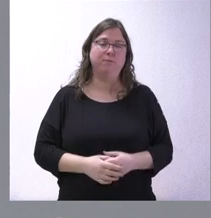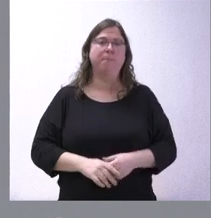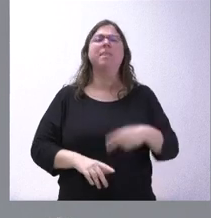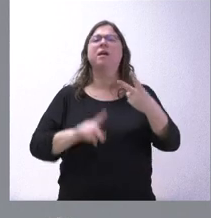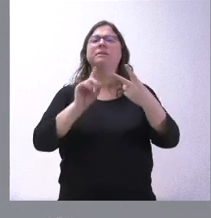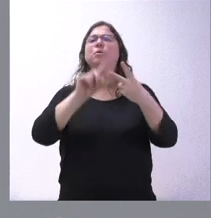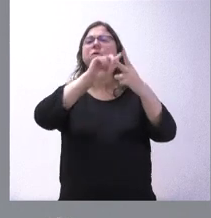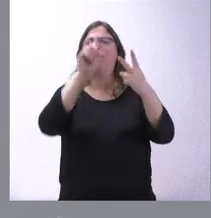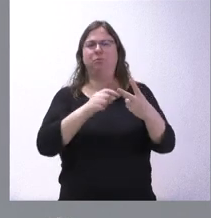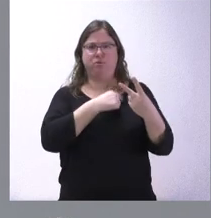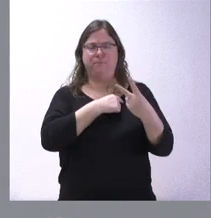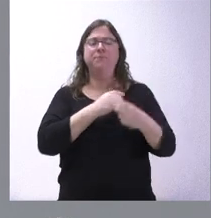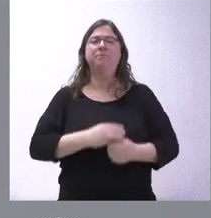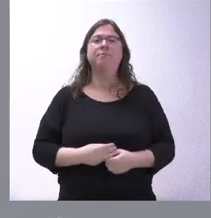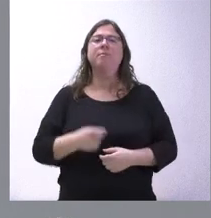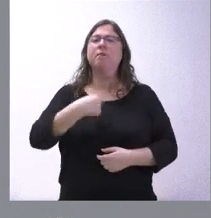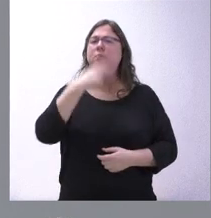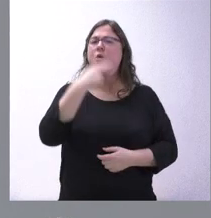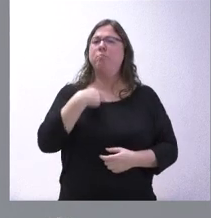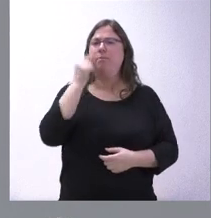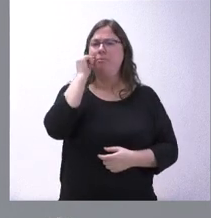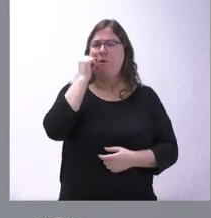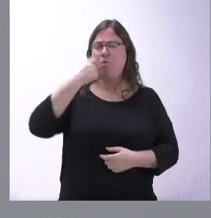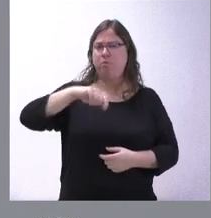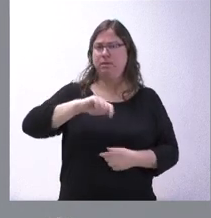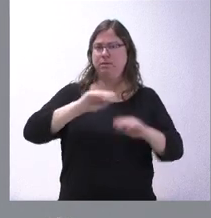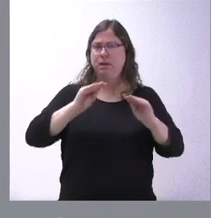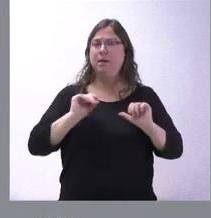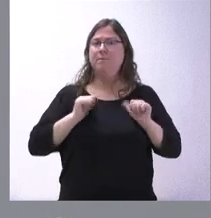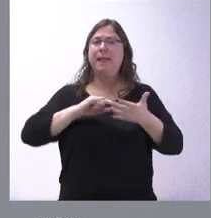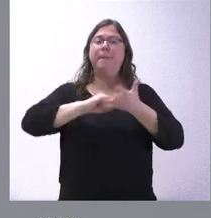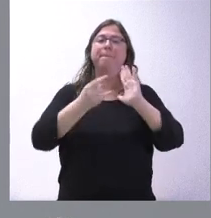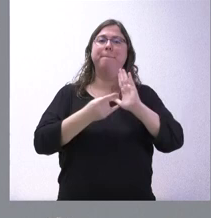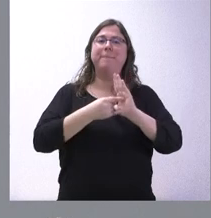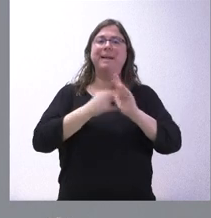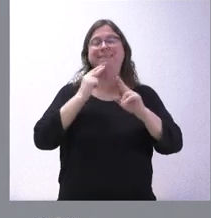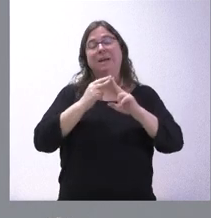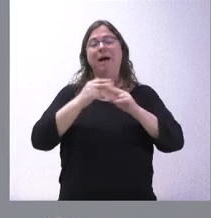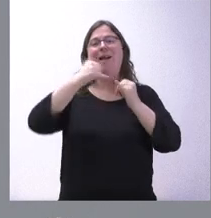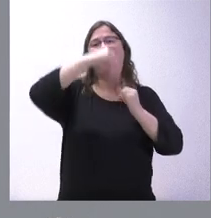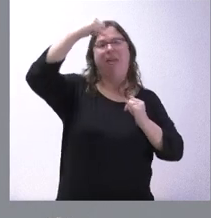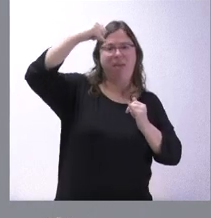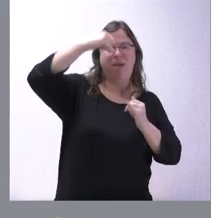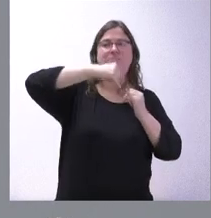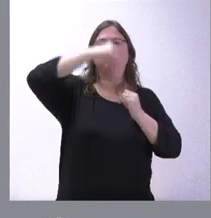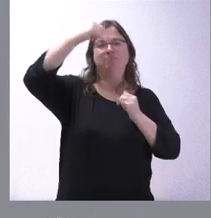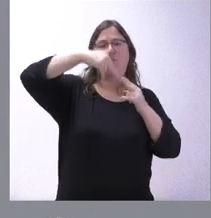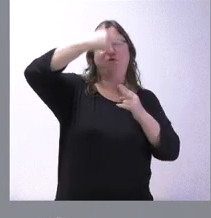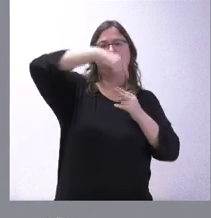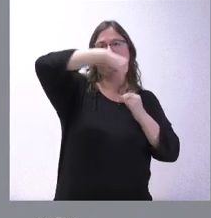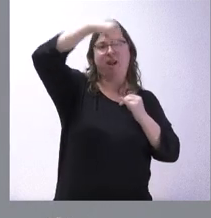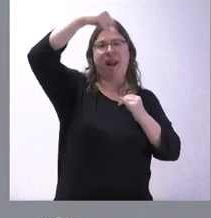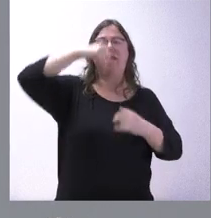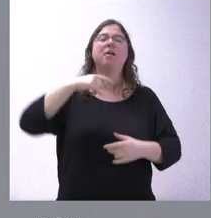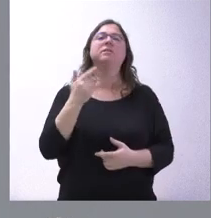lugar, nosotros saben ustedes que es un compromiso del presidente de la Junta de Castilla y León poner en marcha un plan de la raya, un plan en favor de la raya y en este